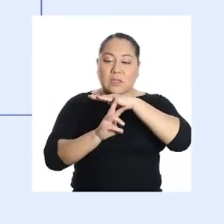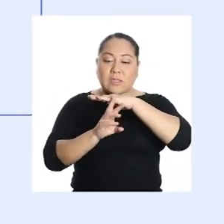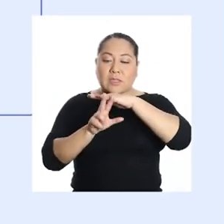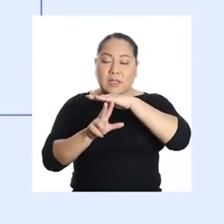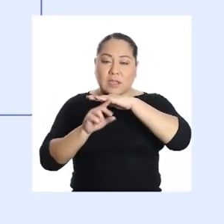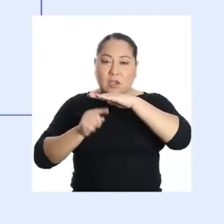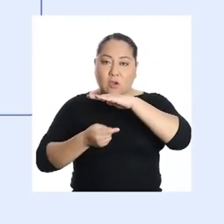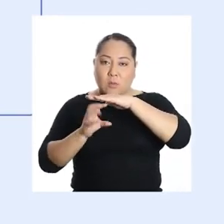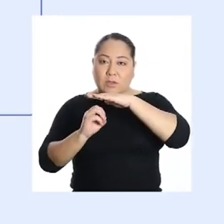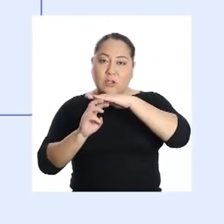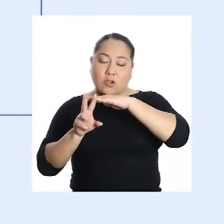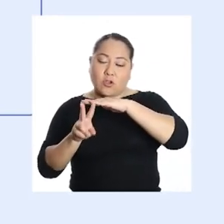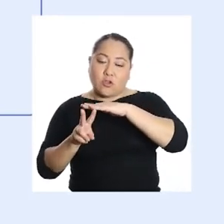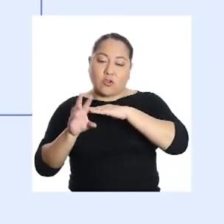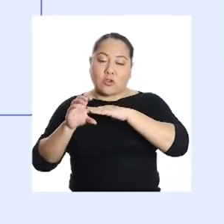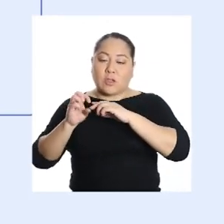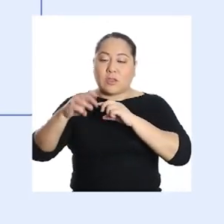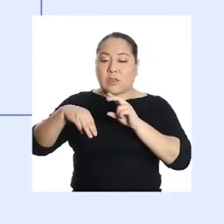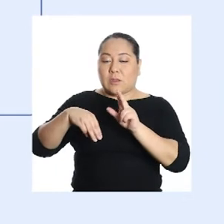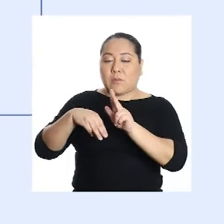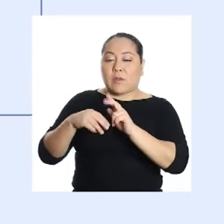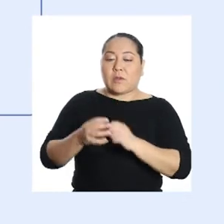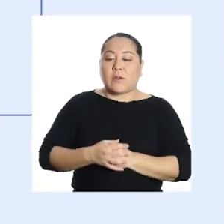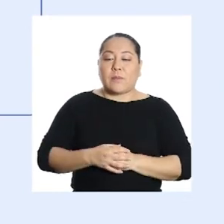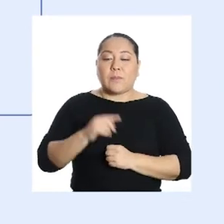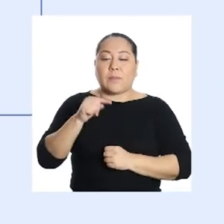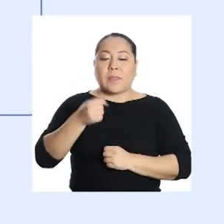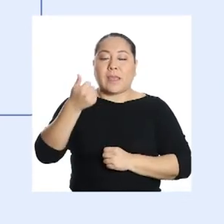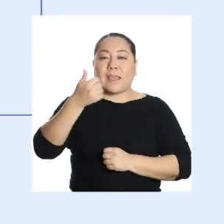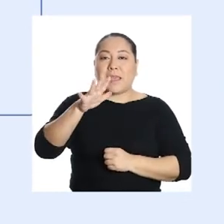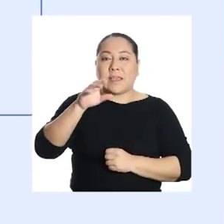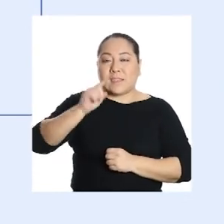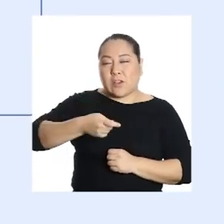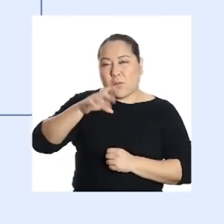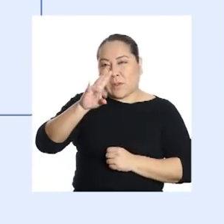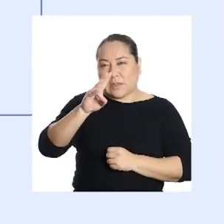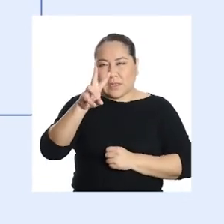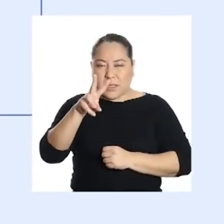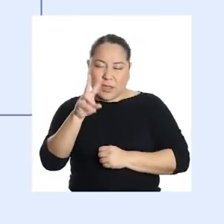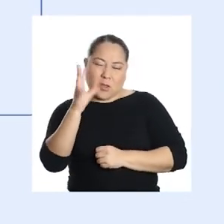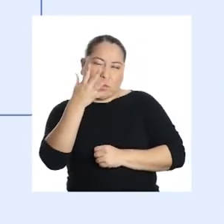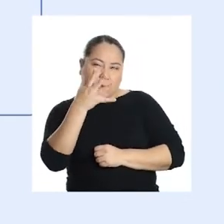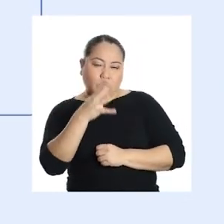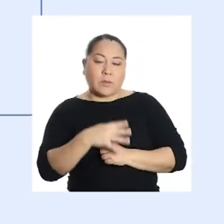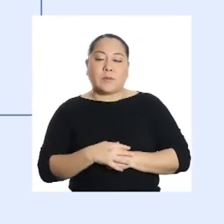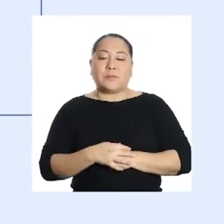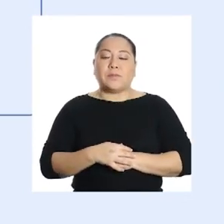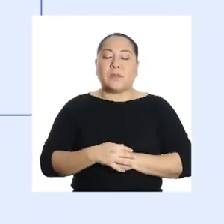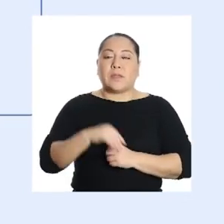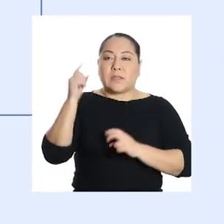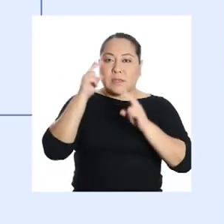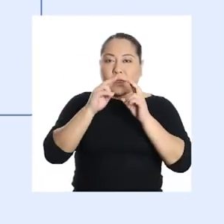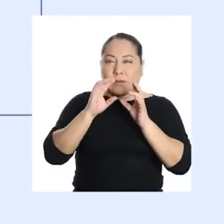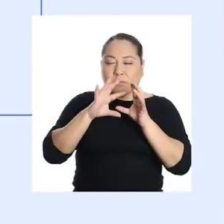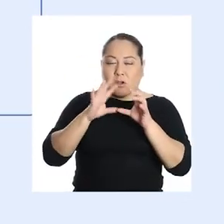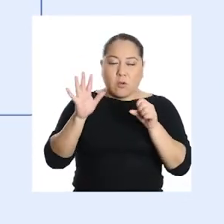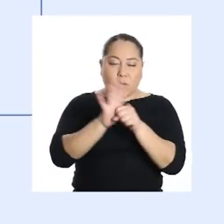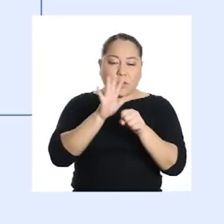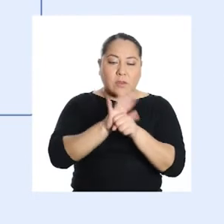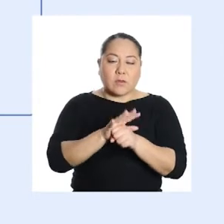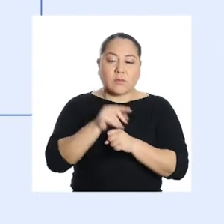,2 centésimos, lo que resulta 15,72 aproximadamente. Si